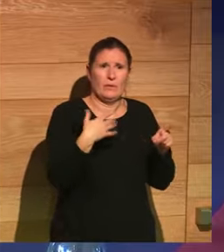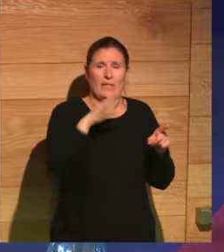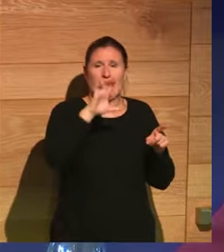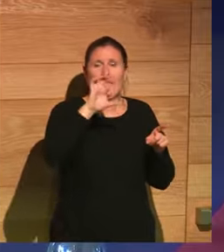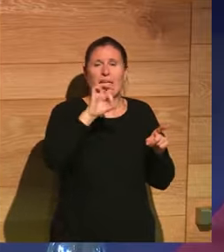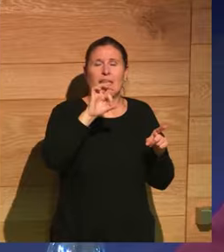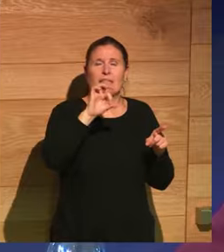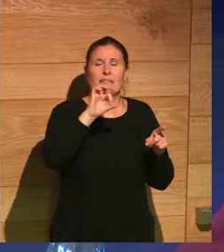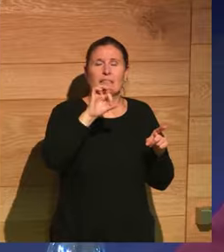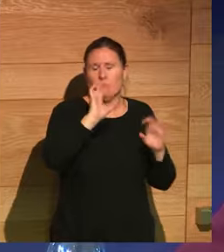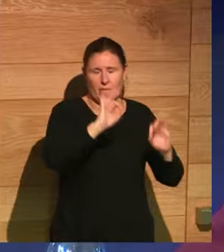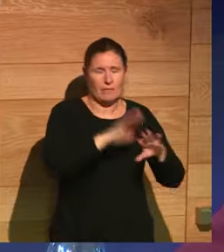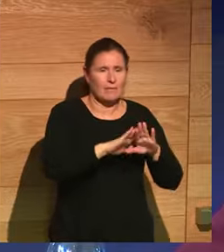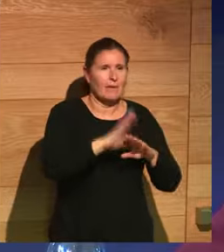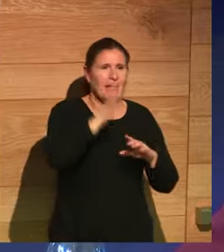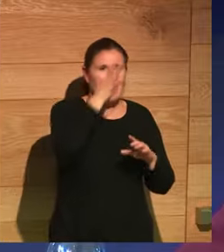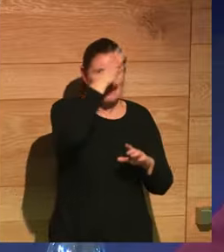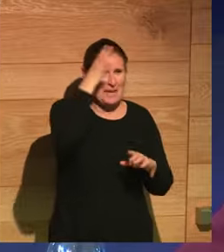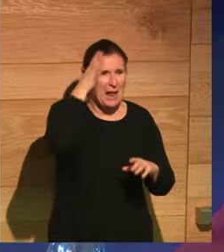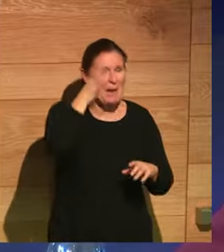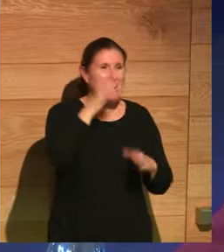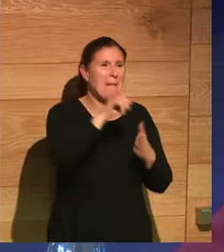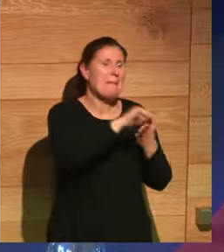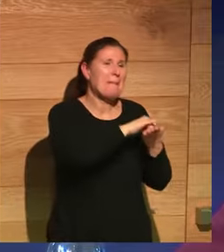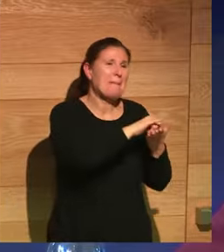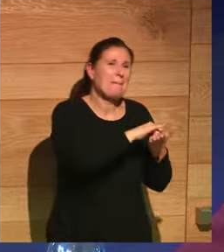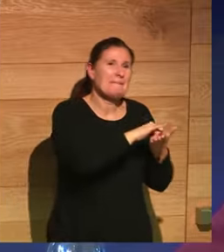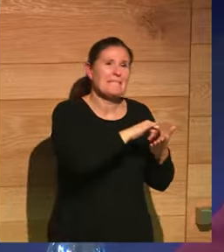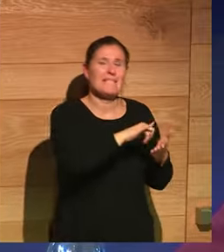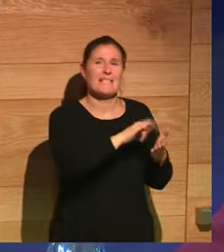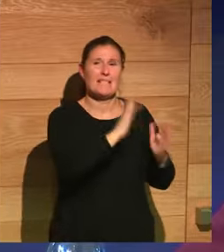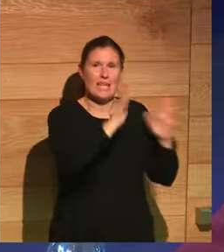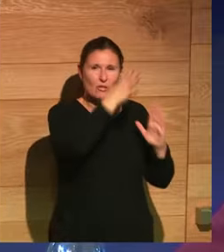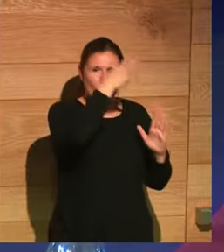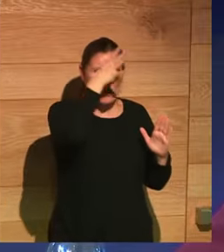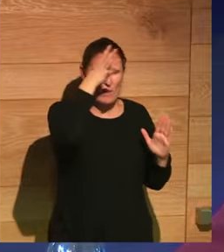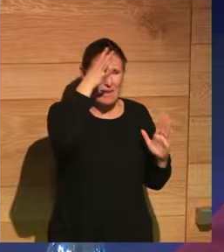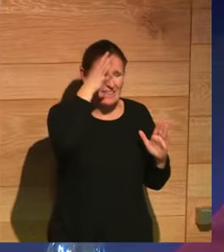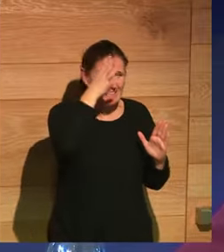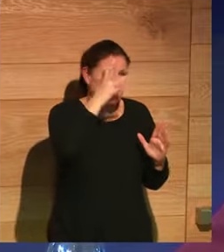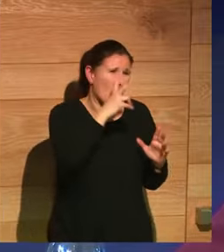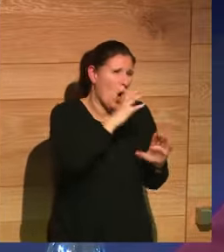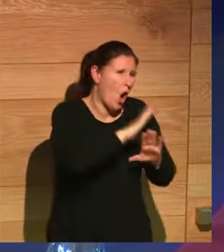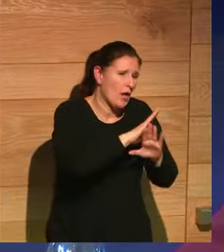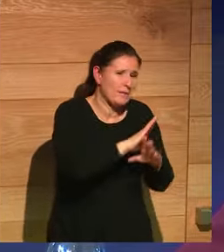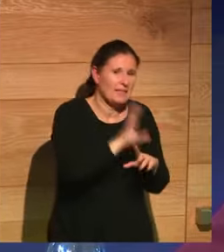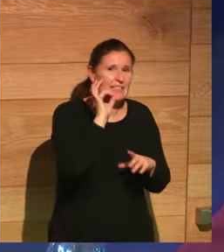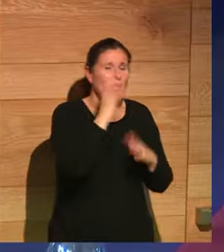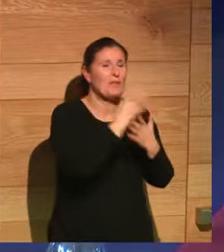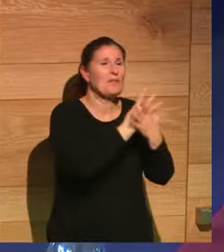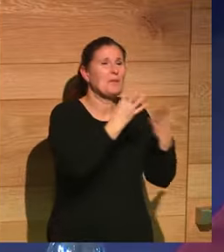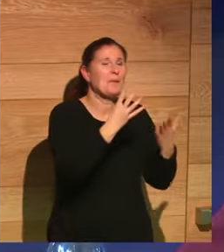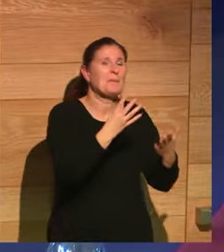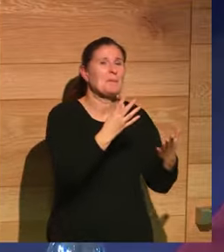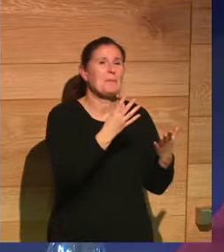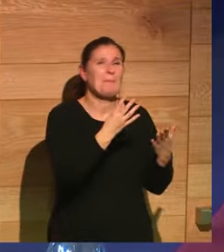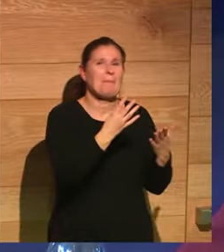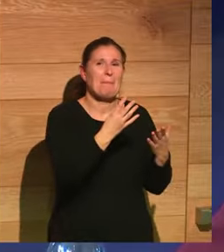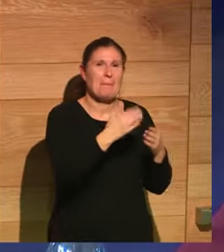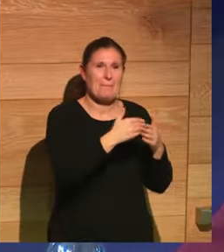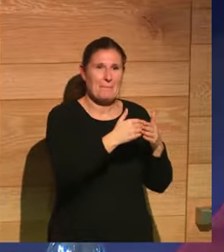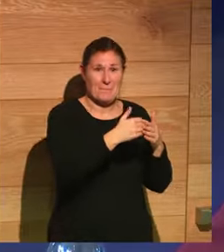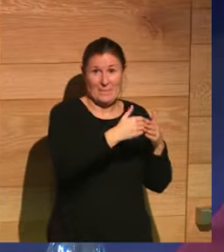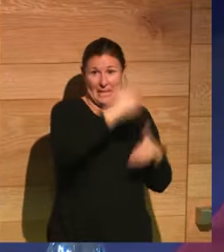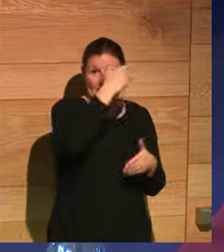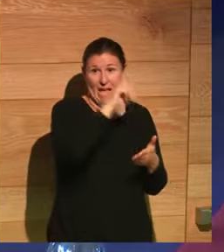verano, Nueva York hace un calor horrible, es uno de los peores veranos de Nueva York, siglo XIX y acaba la prensa de